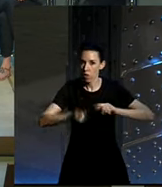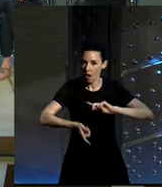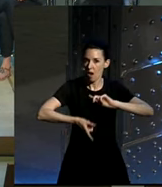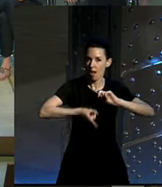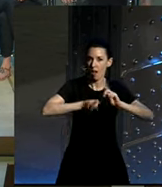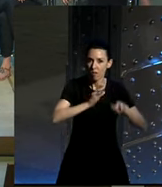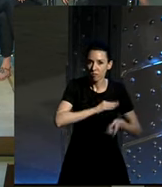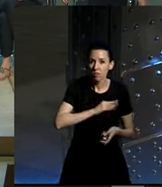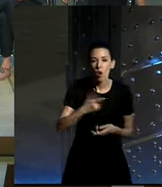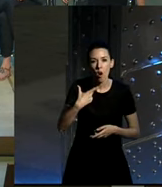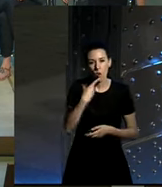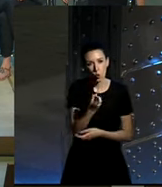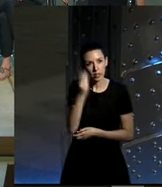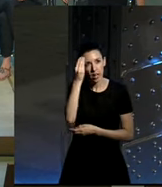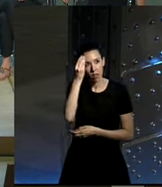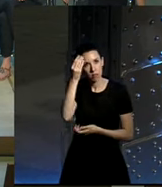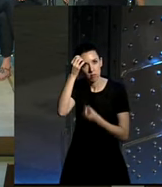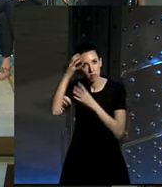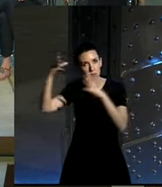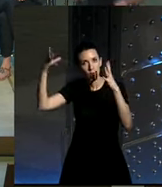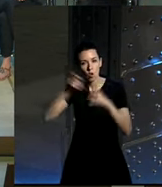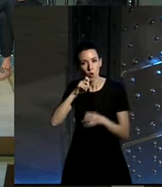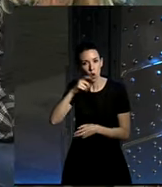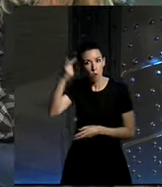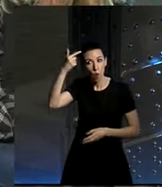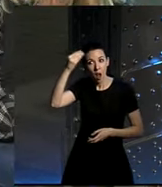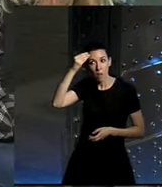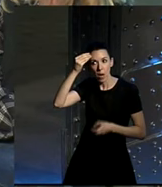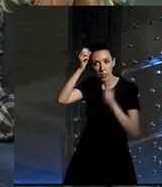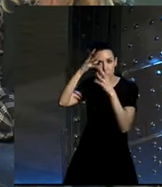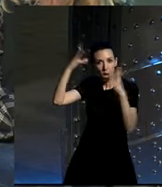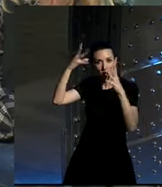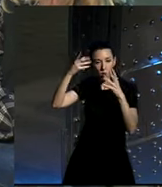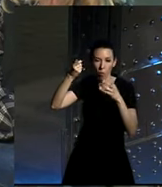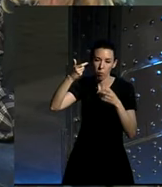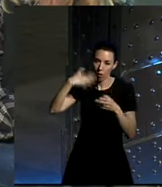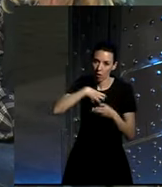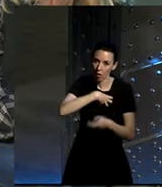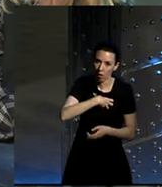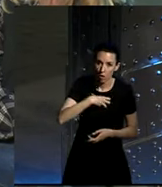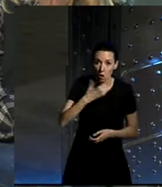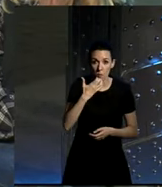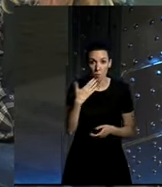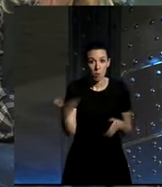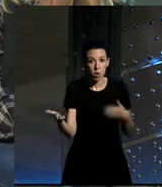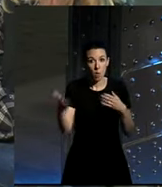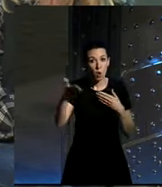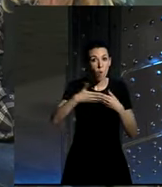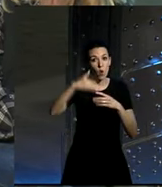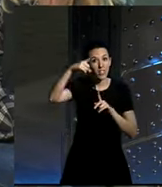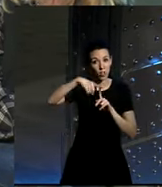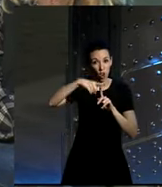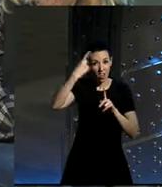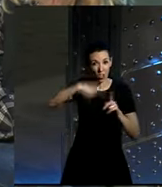es que nos cuesta imaginarlo o sea tenemos un poco la mente y la imaginación atrofiada entonces yo por ejemplo estoy en la puerta de Toledo en la